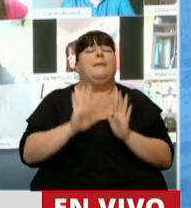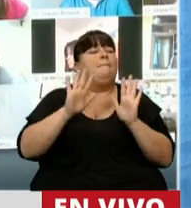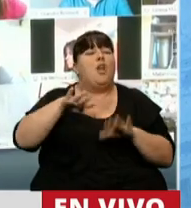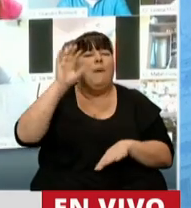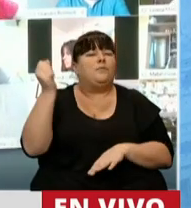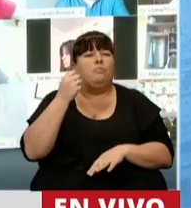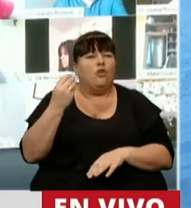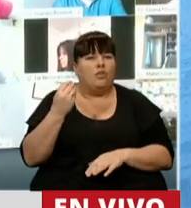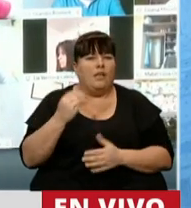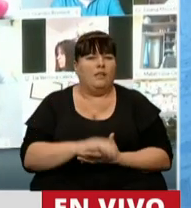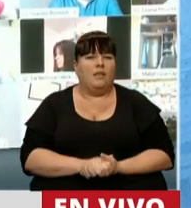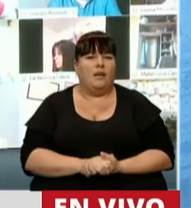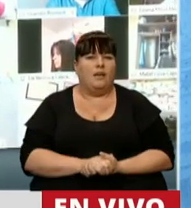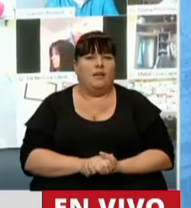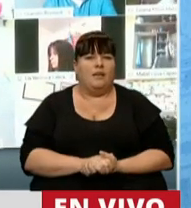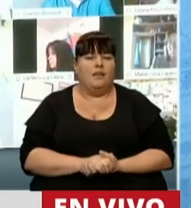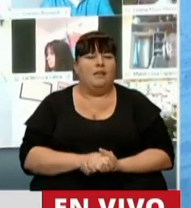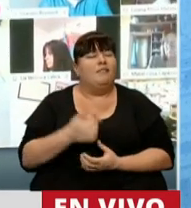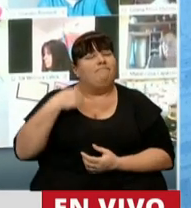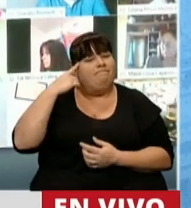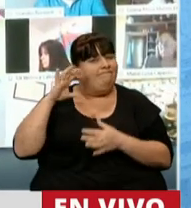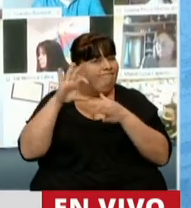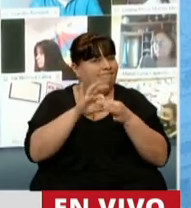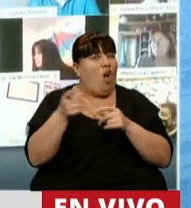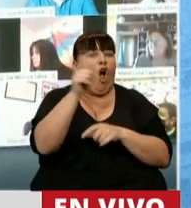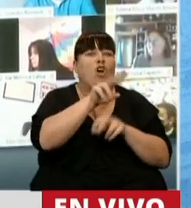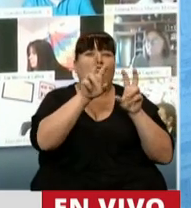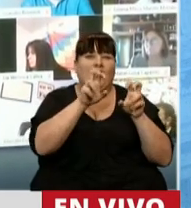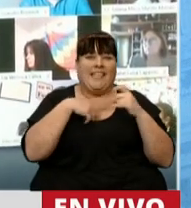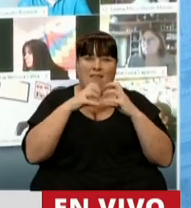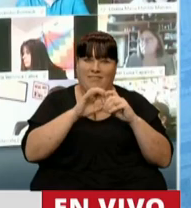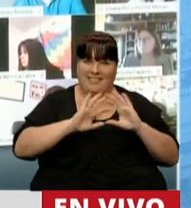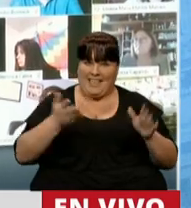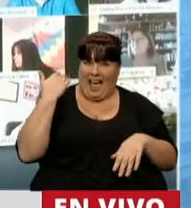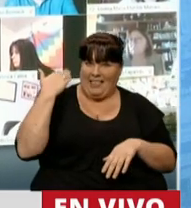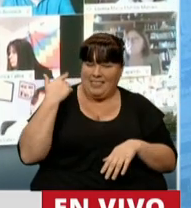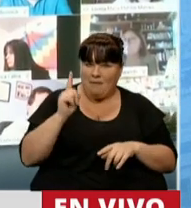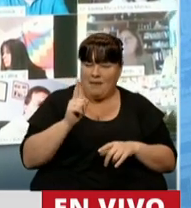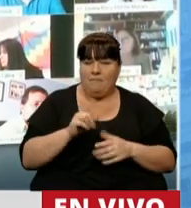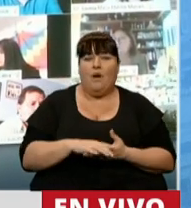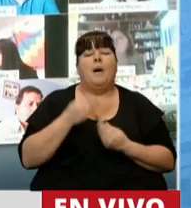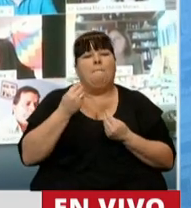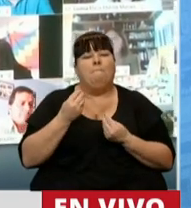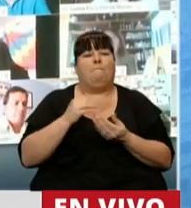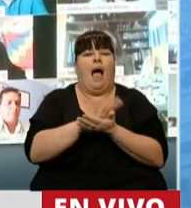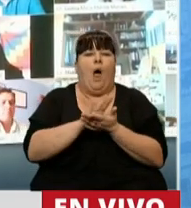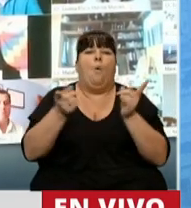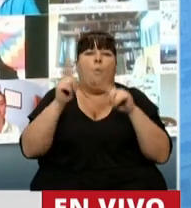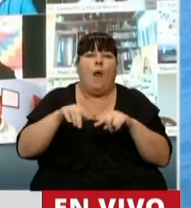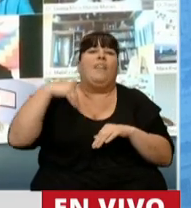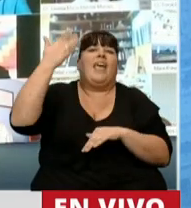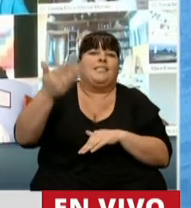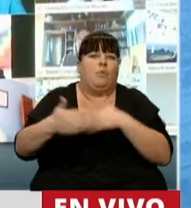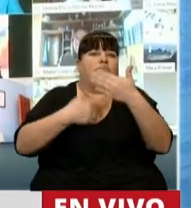principalmente y lo vincularía con el otro tema que hemos estado tratando para enfrentar la reestructuración